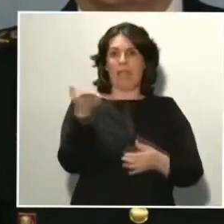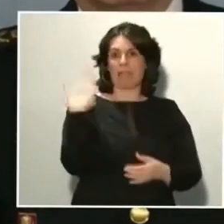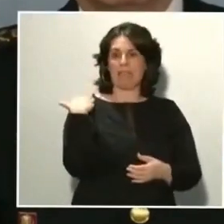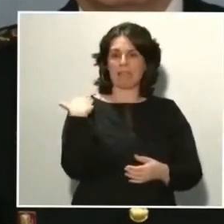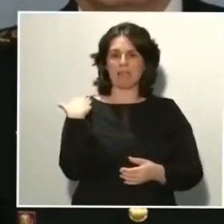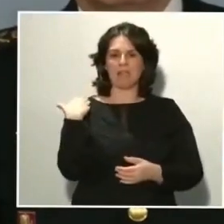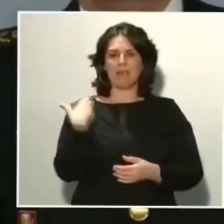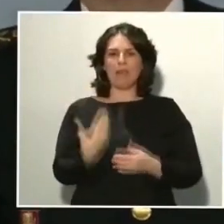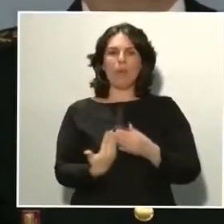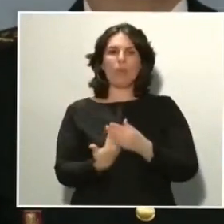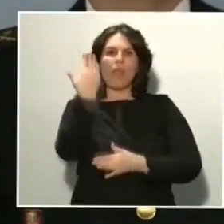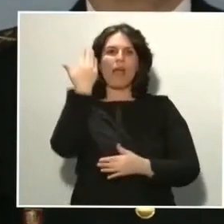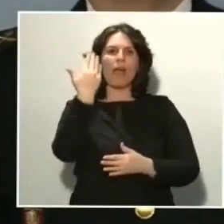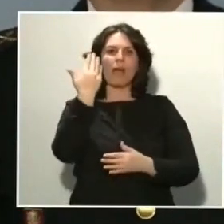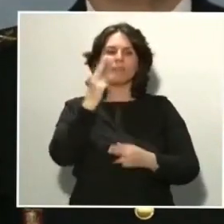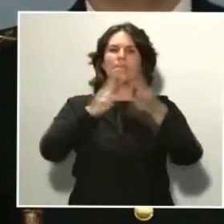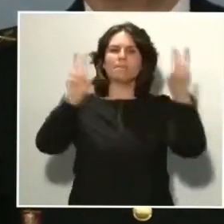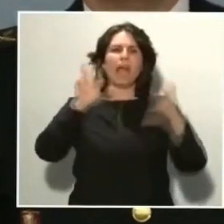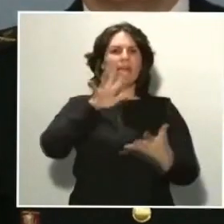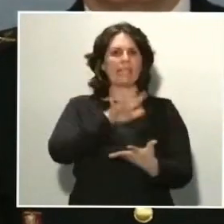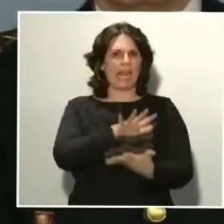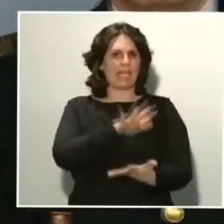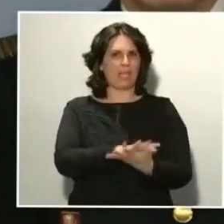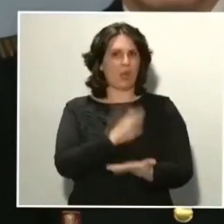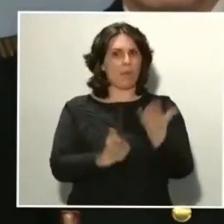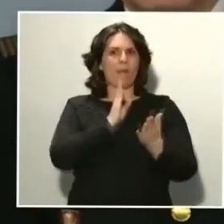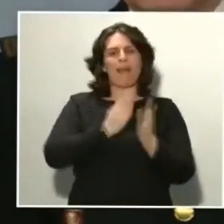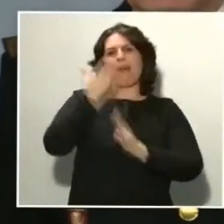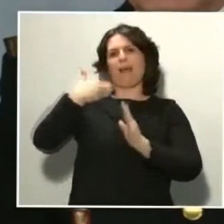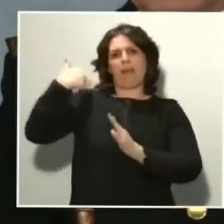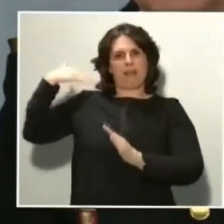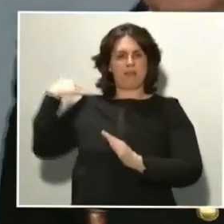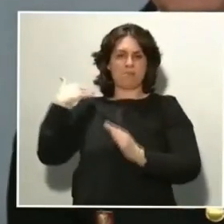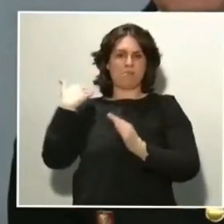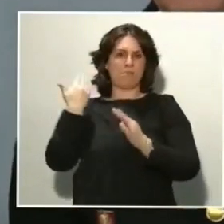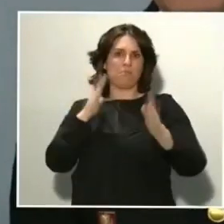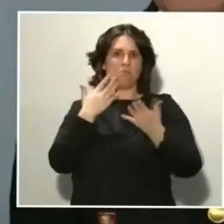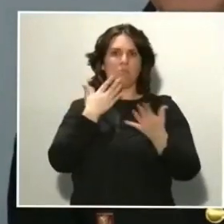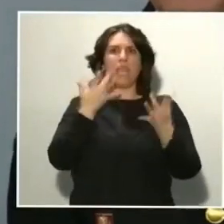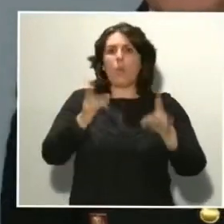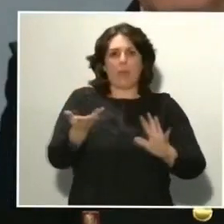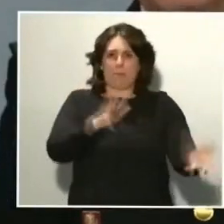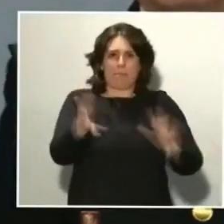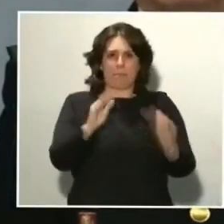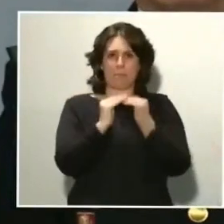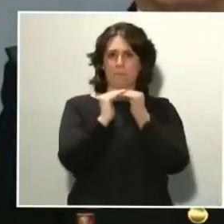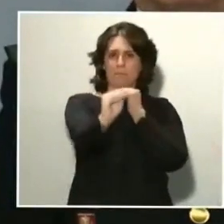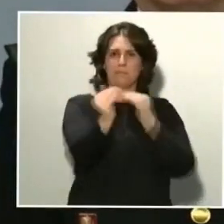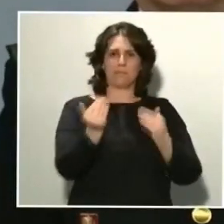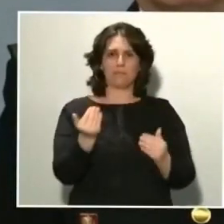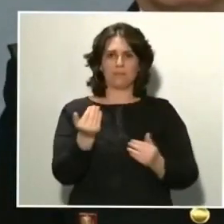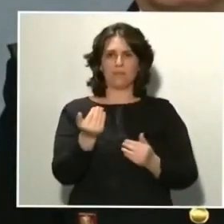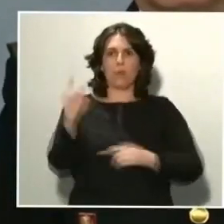tranquilo. En la línea con los anteriores, por lo tanto, no hemos tenido grandes problemas.